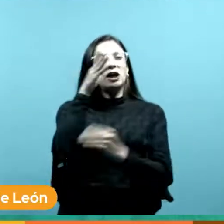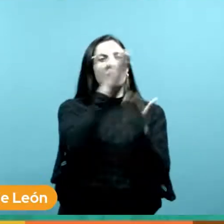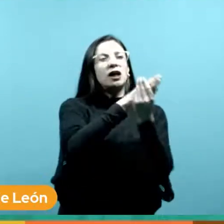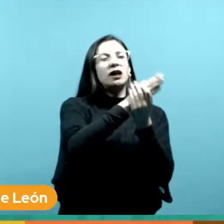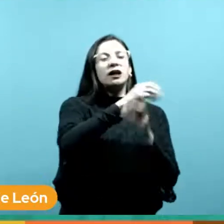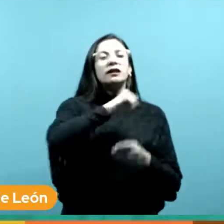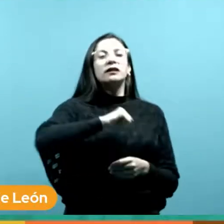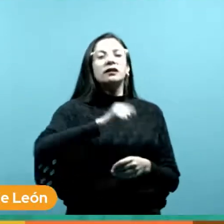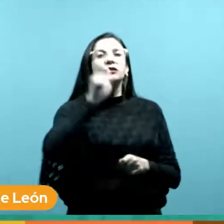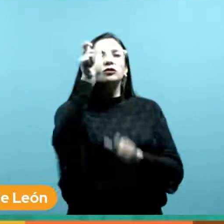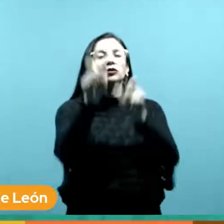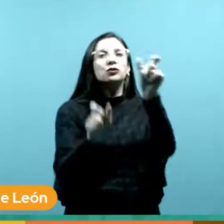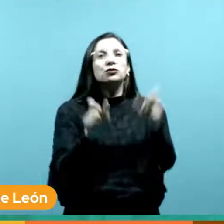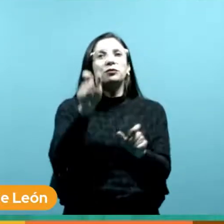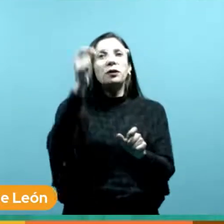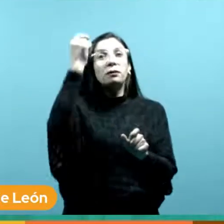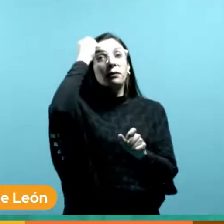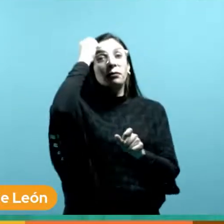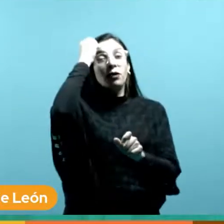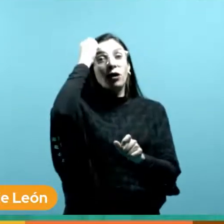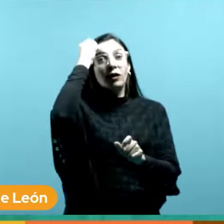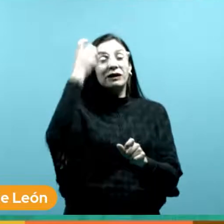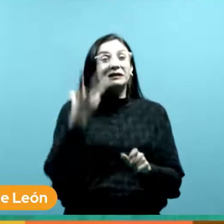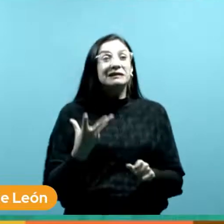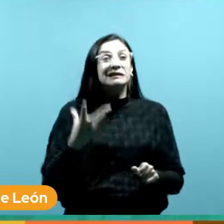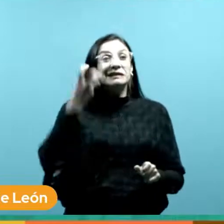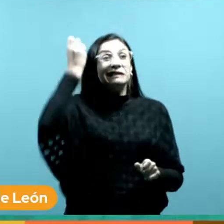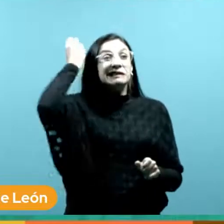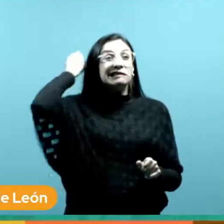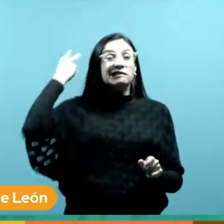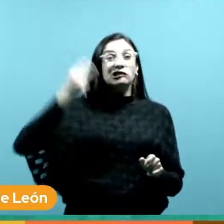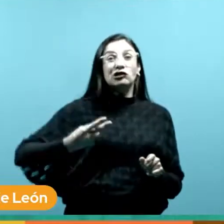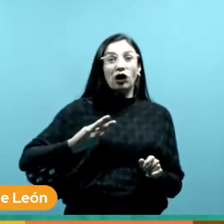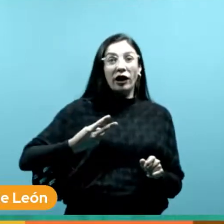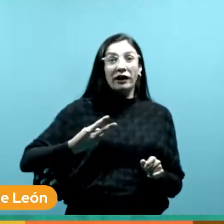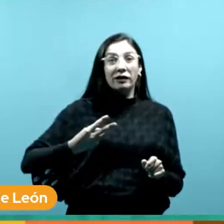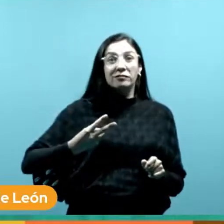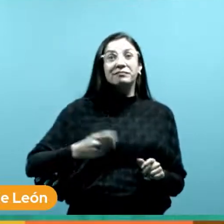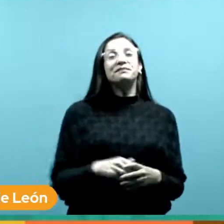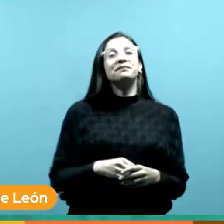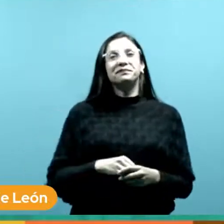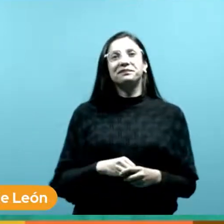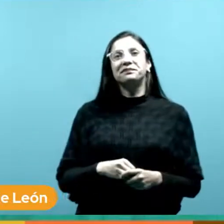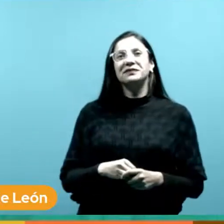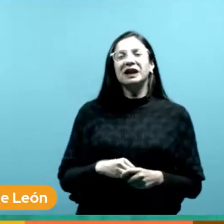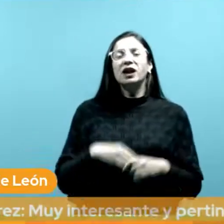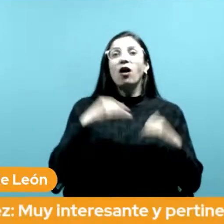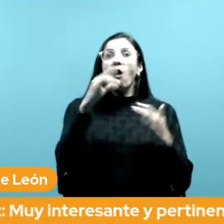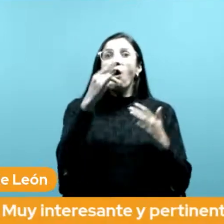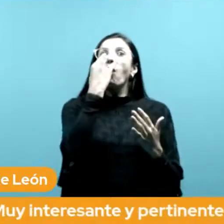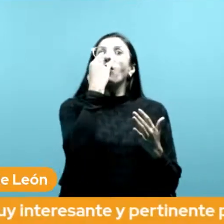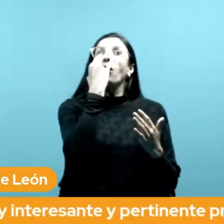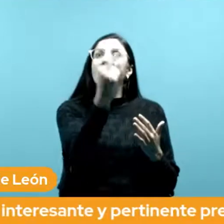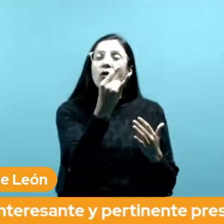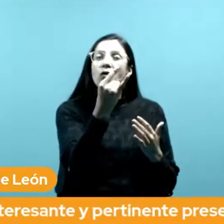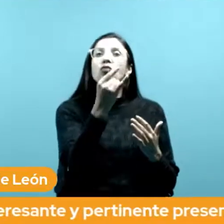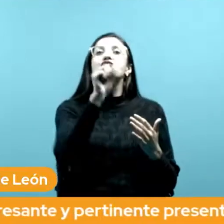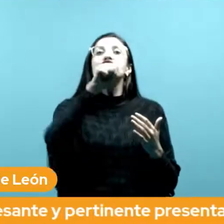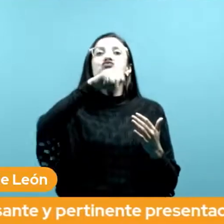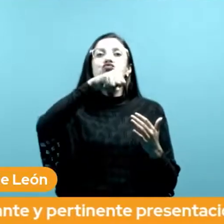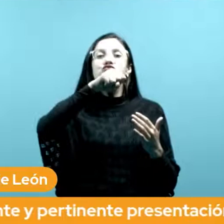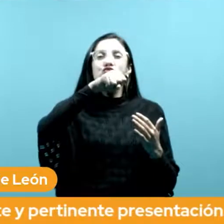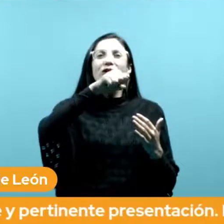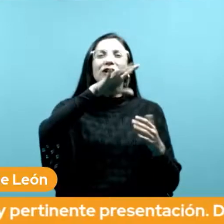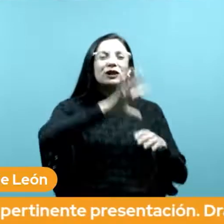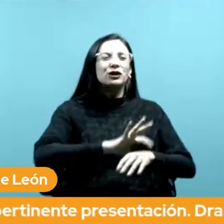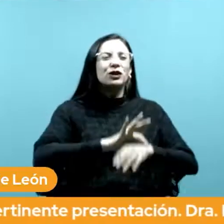memoria histórica y transparencia Laura Tatiana Cubillos Suárez nos pregunta muy interesante y pertinente presentación doctora Ramos